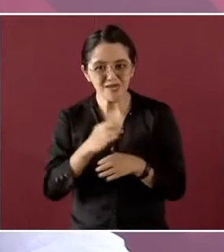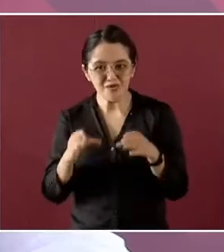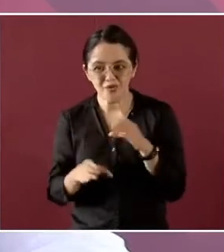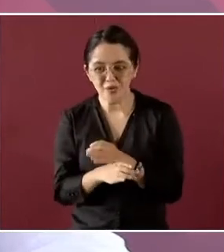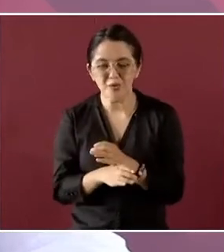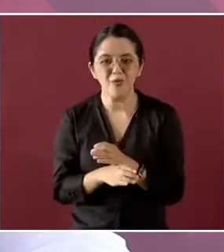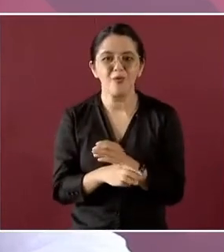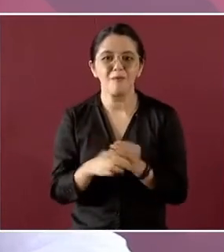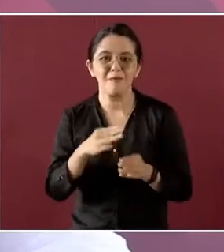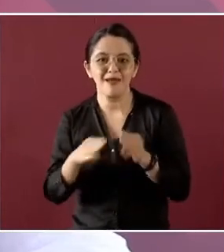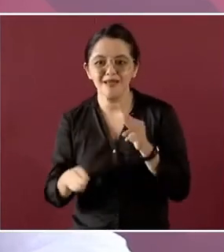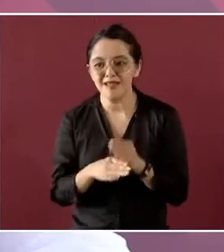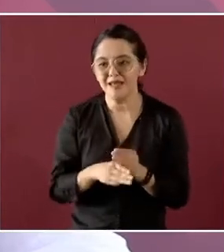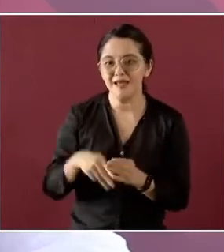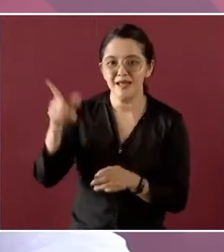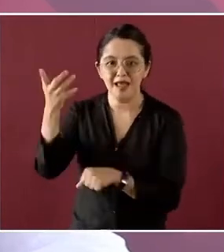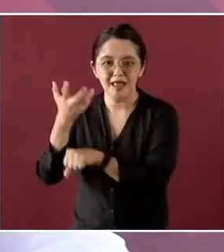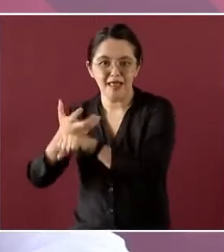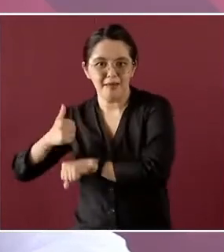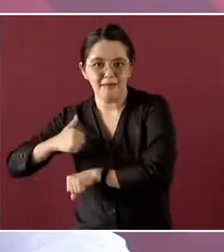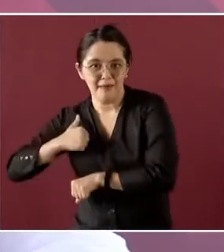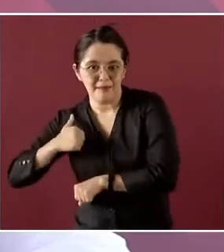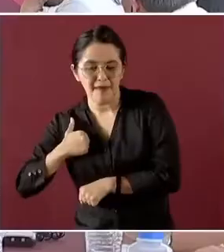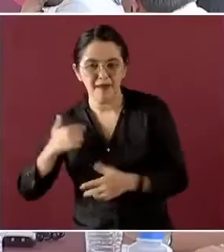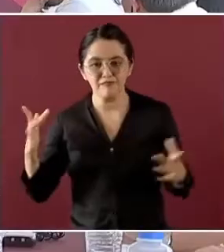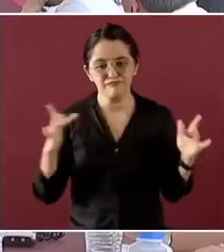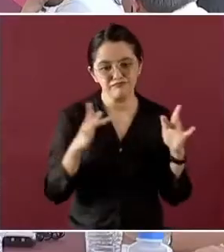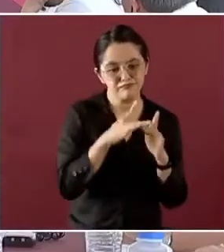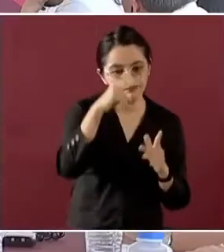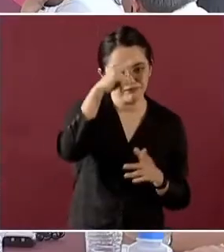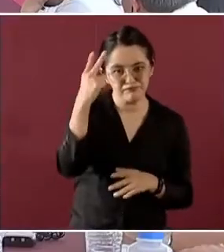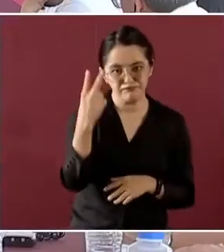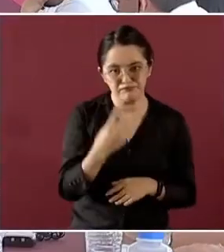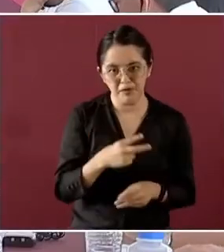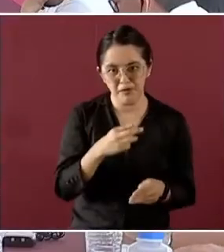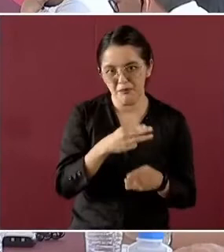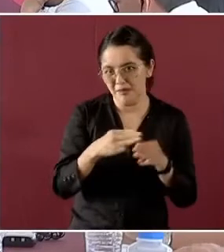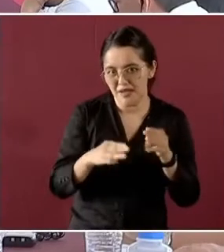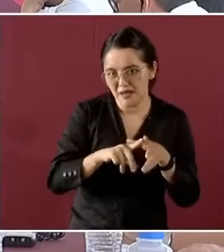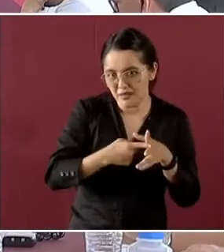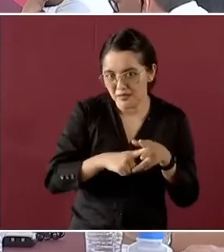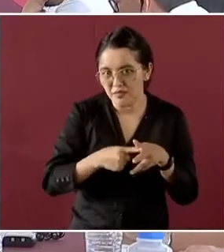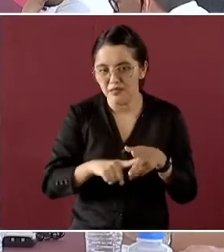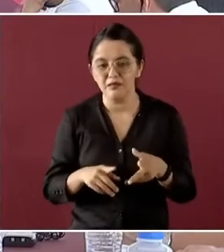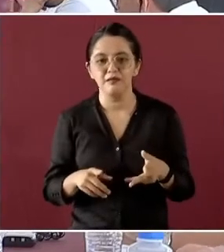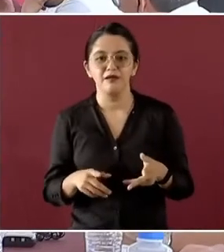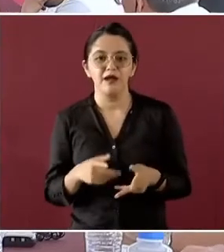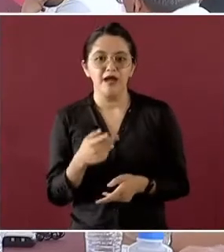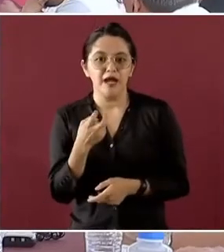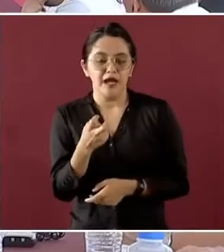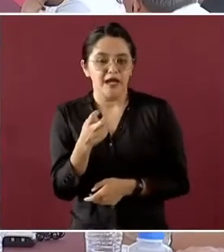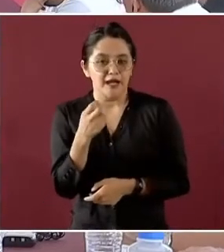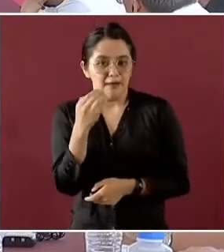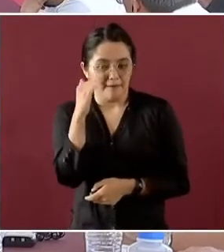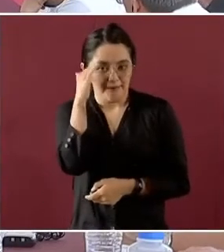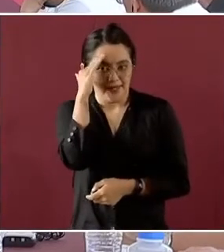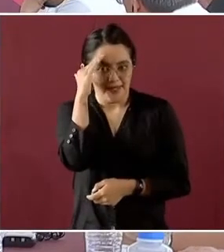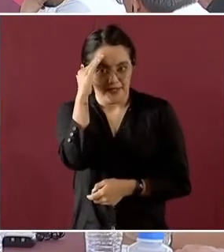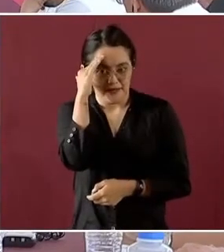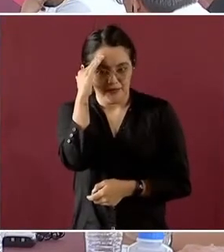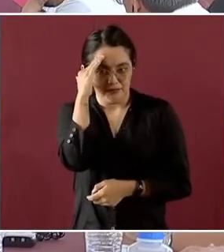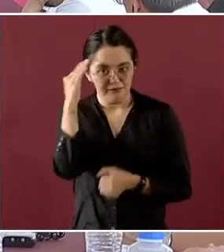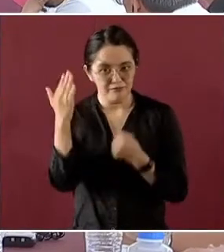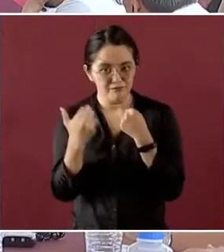con insumos y componentes mexicanos. Con esto en mente, estamos convencidos que el